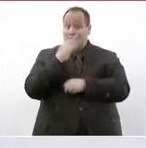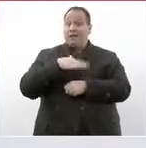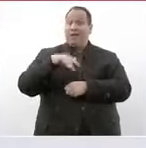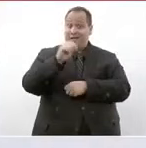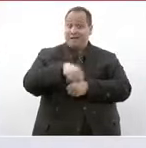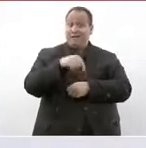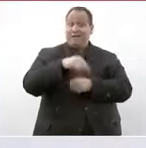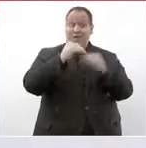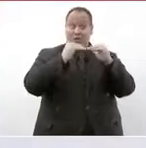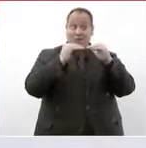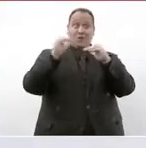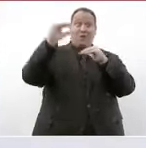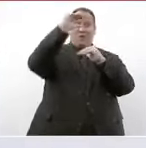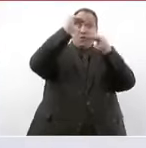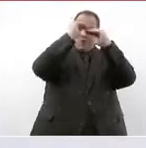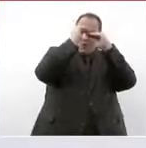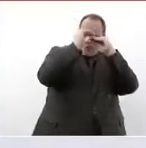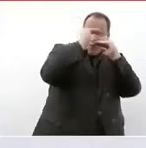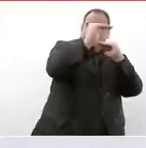Tijuana